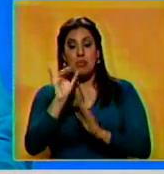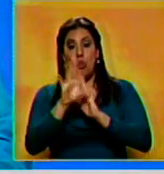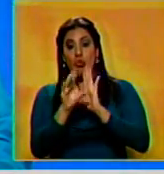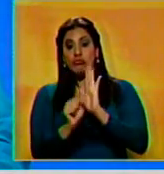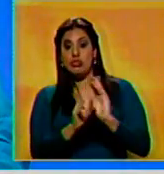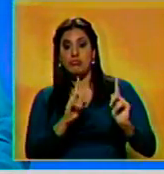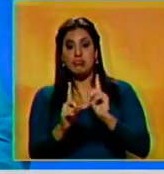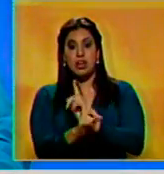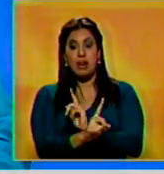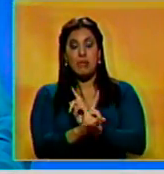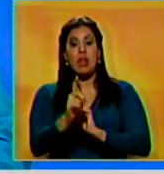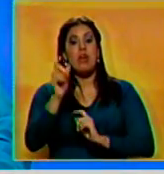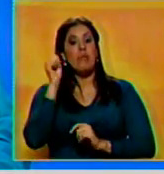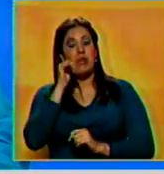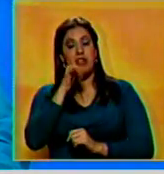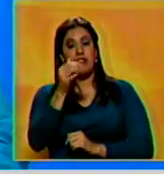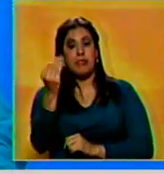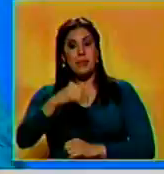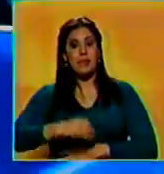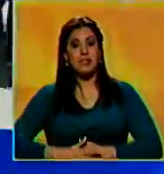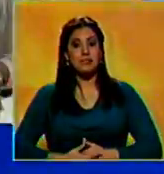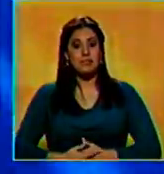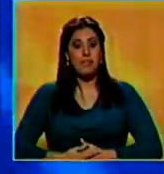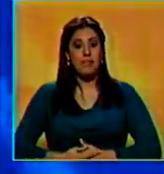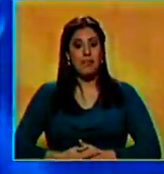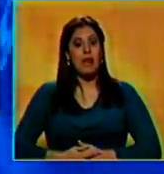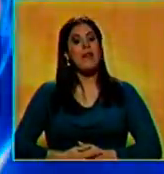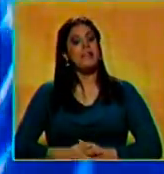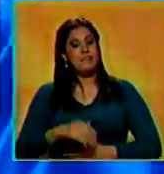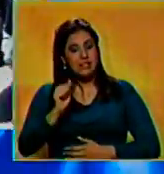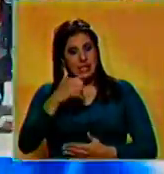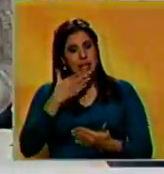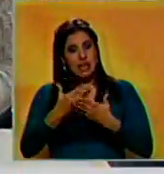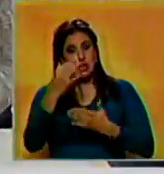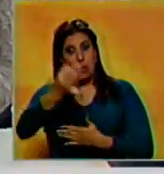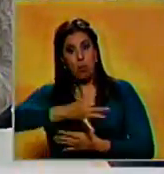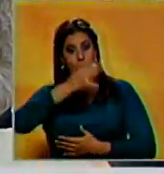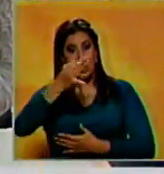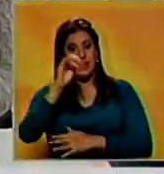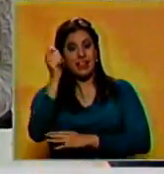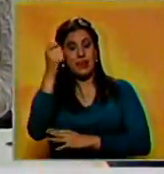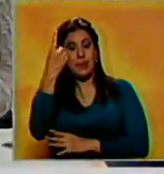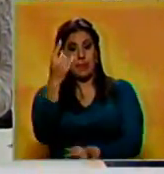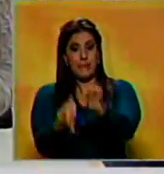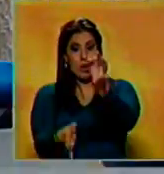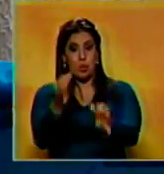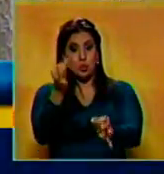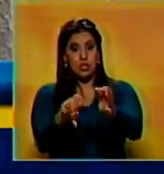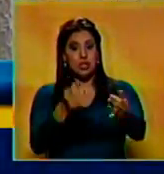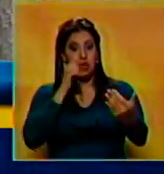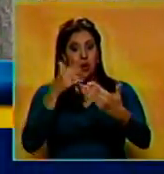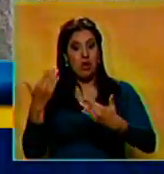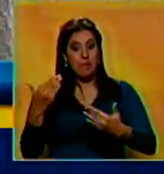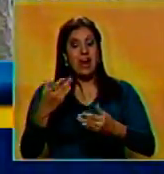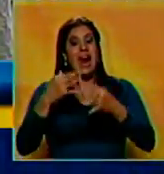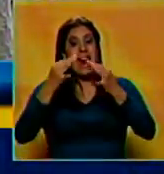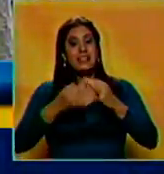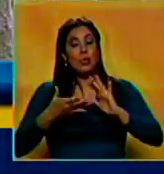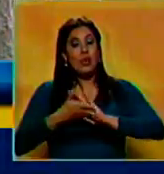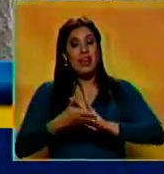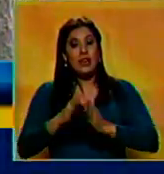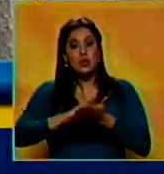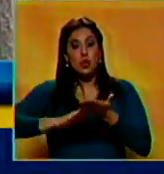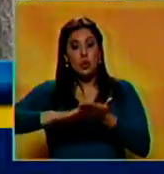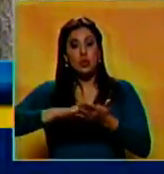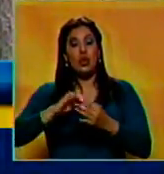Constitución. Adriana Andrade nos cuenta. Sí, gracias. Buenas tardes. El diputado de Primero Justicia, Alfonso Marquina, aseguró que la